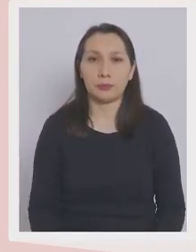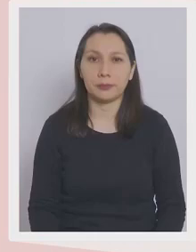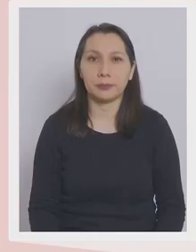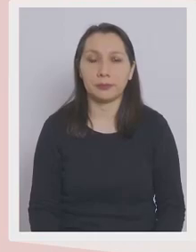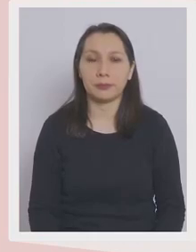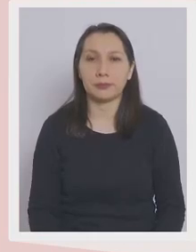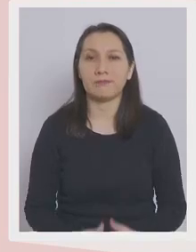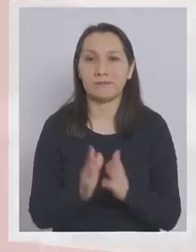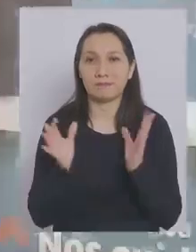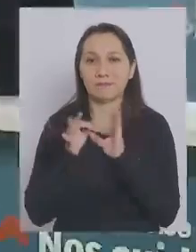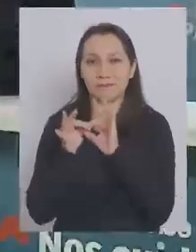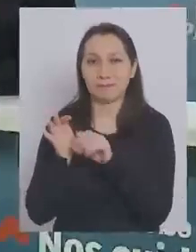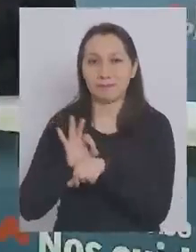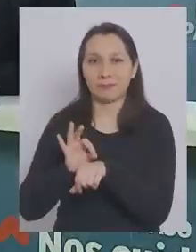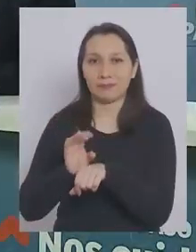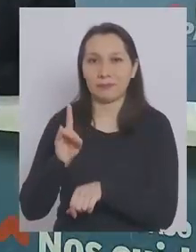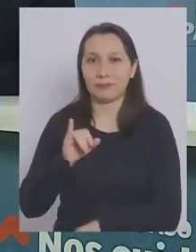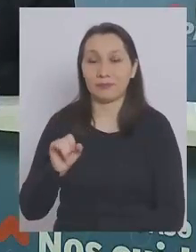Muchas gracias, doctora. Muchas gracias.